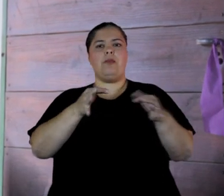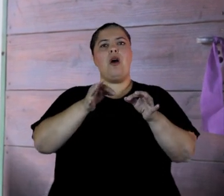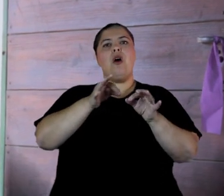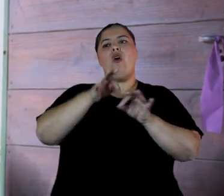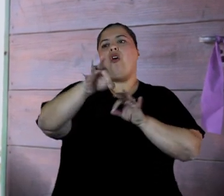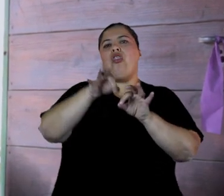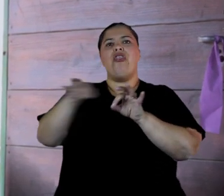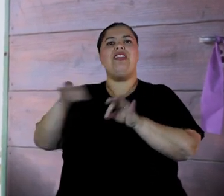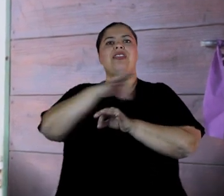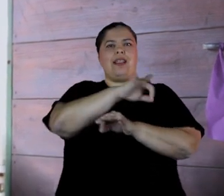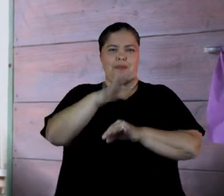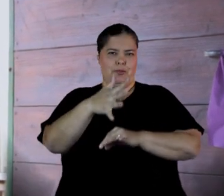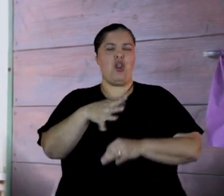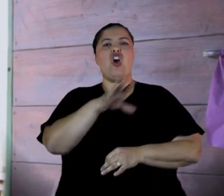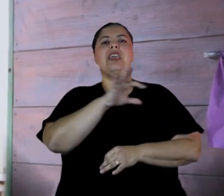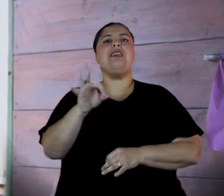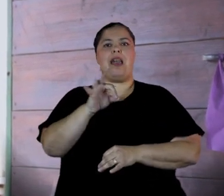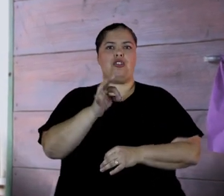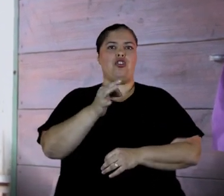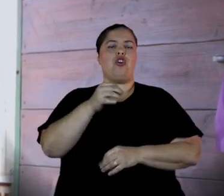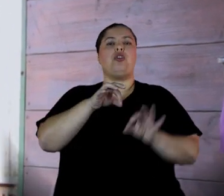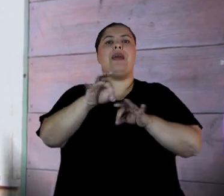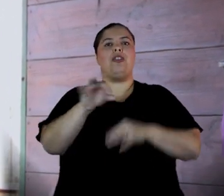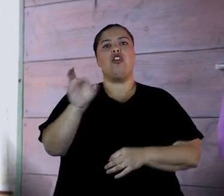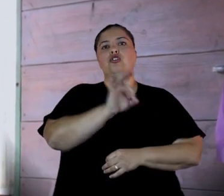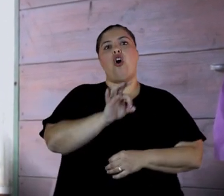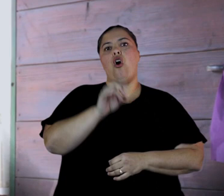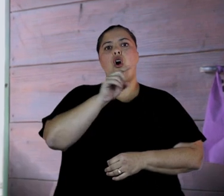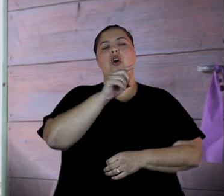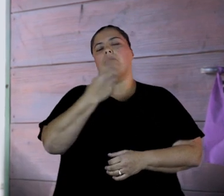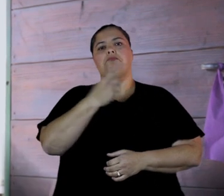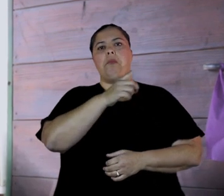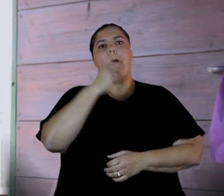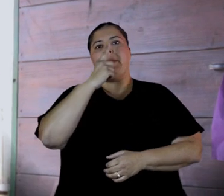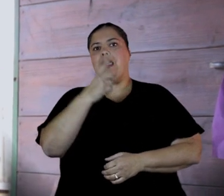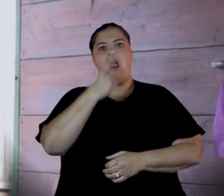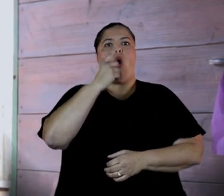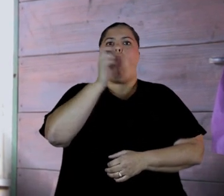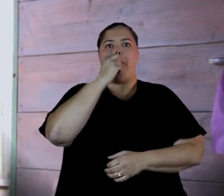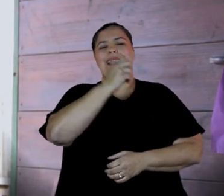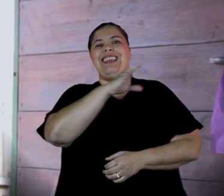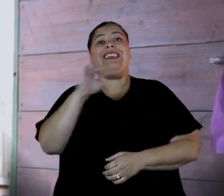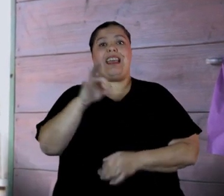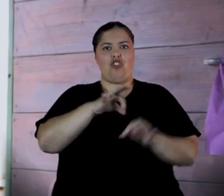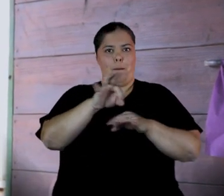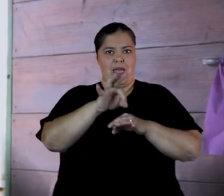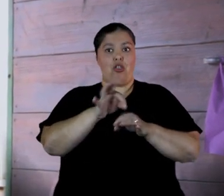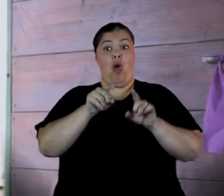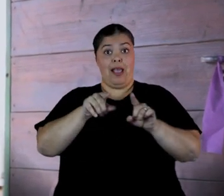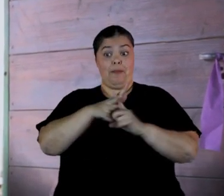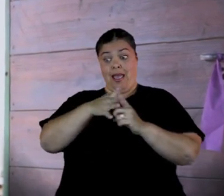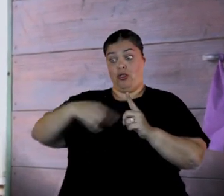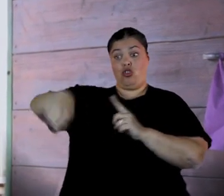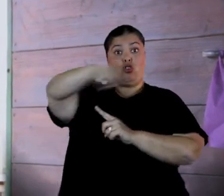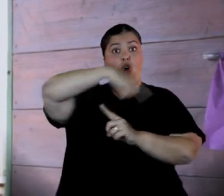es 500 metros, 1000 metros o 1500 y por ese radio el hombre no puede acercarse a la mujer. En